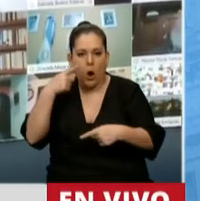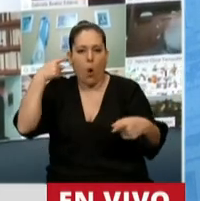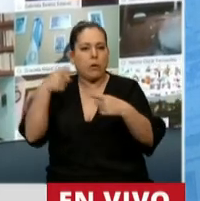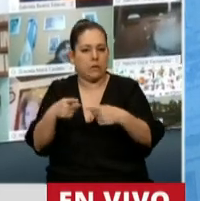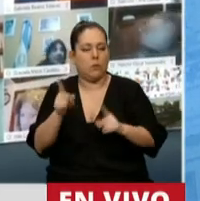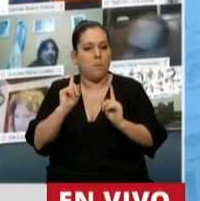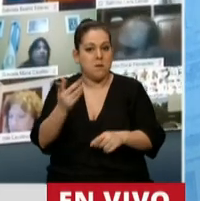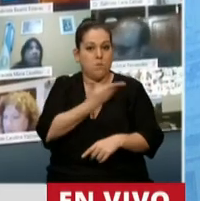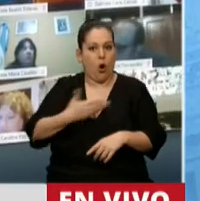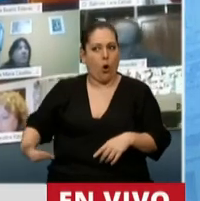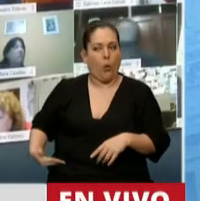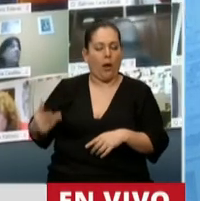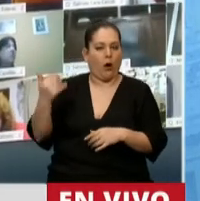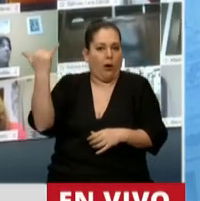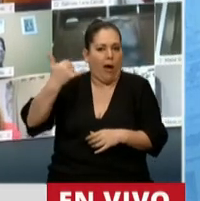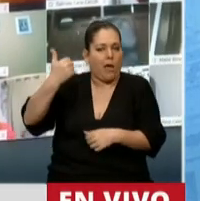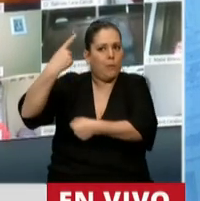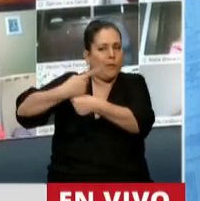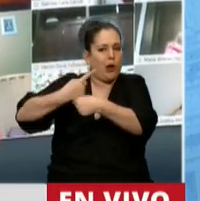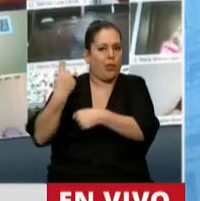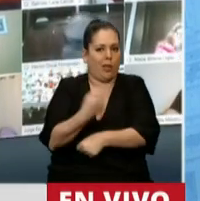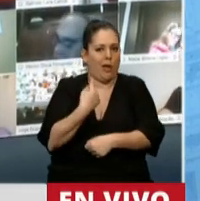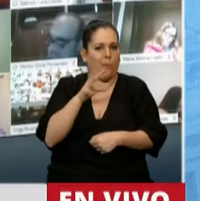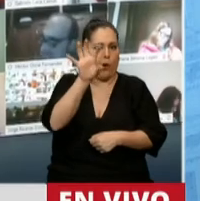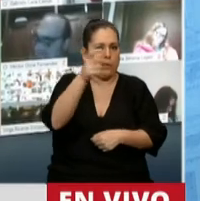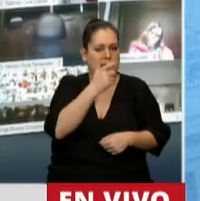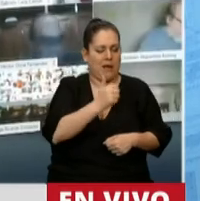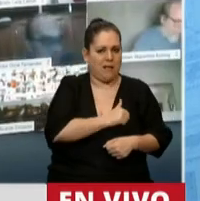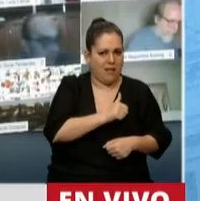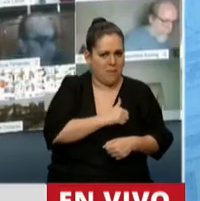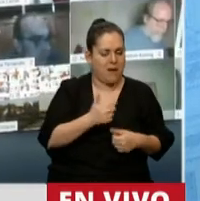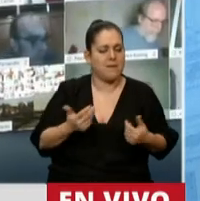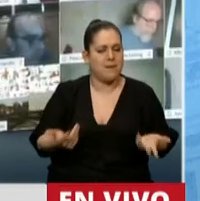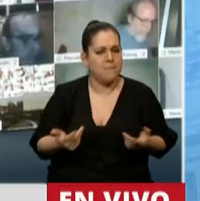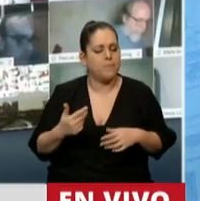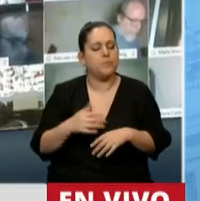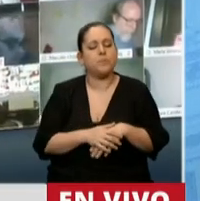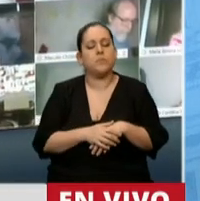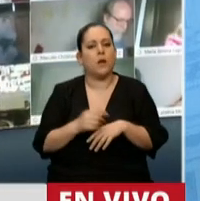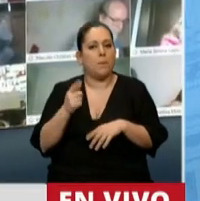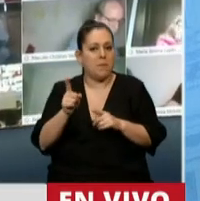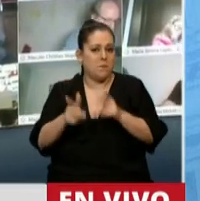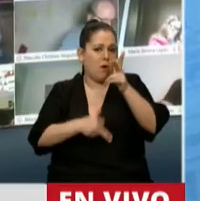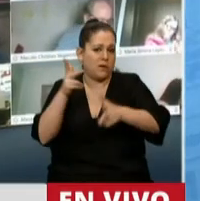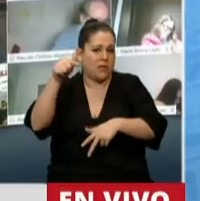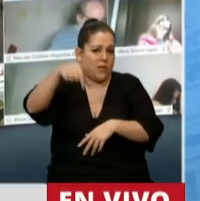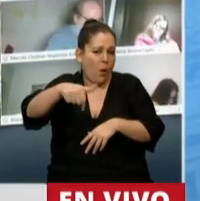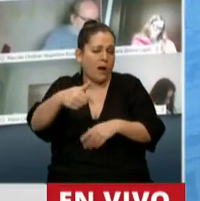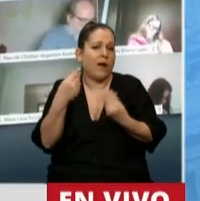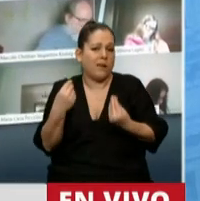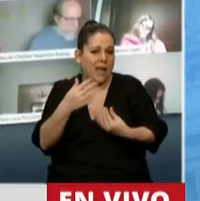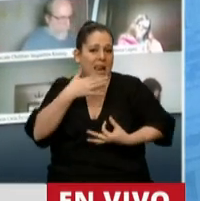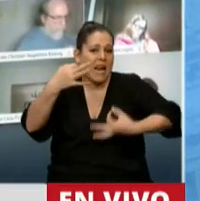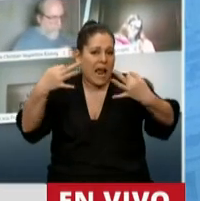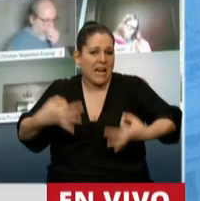centrando siempre a la persona y en esa prioridad cuidando las vidas. Creo que, como se dijo acá, está hecho a la